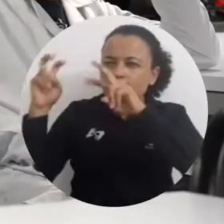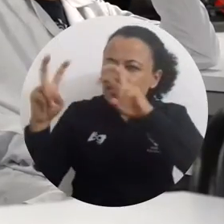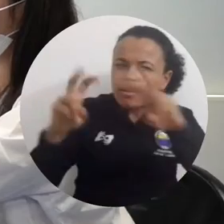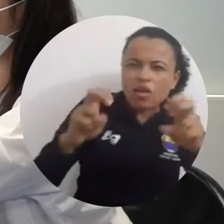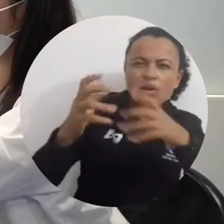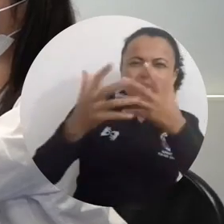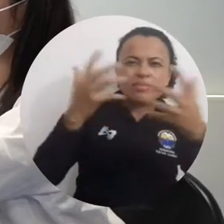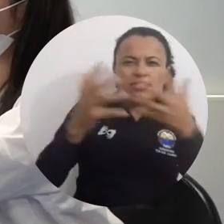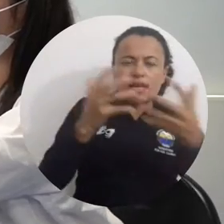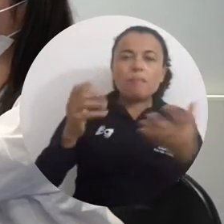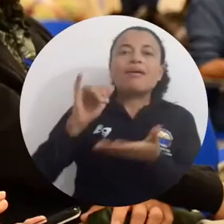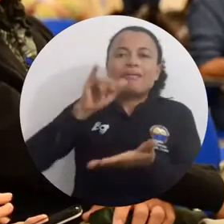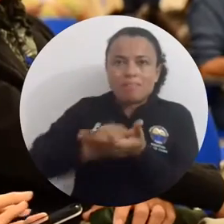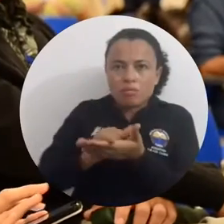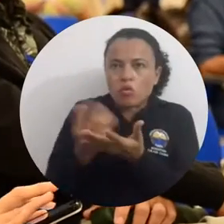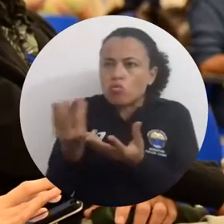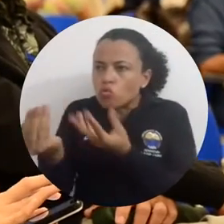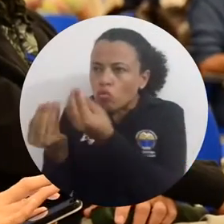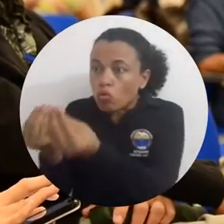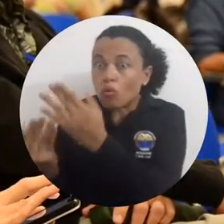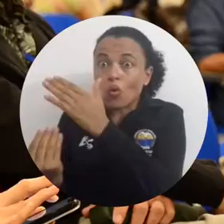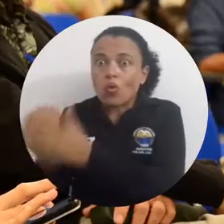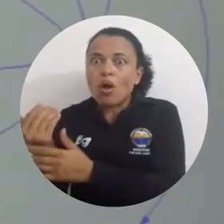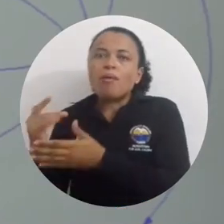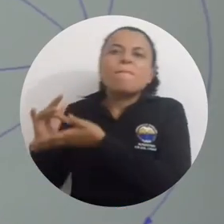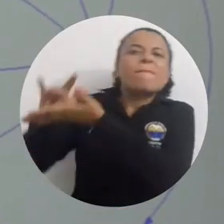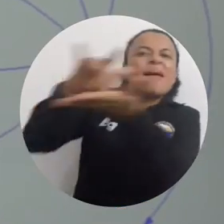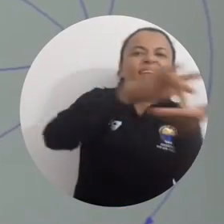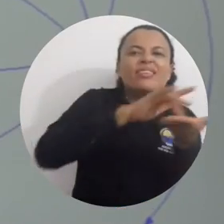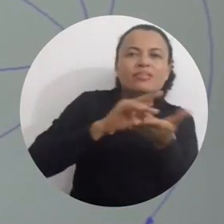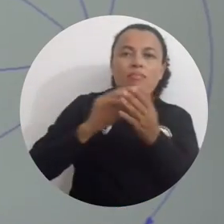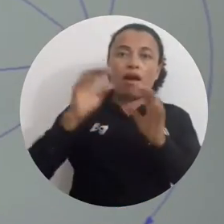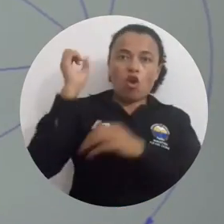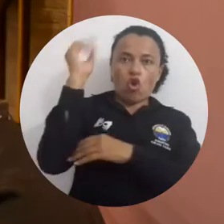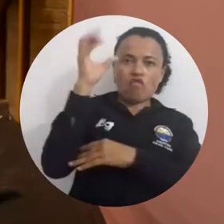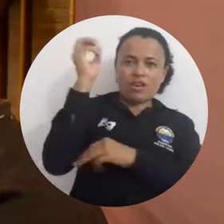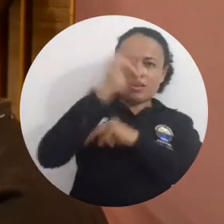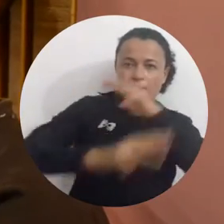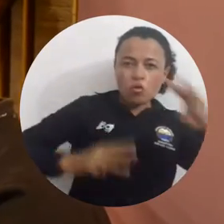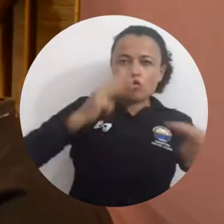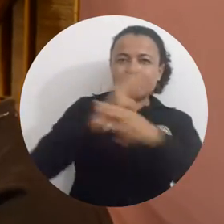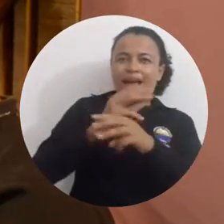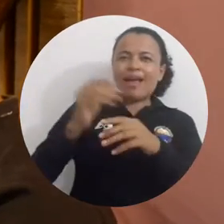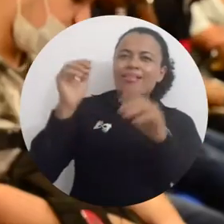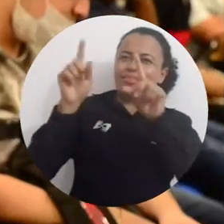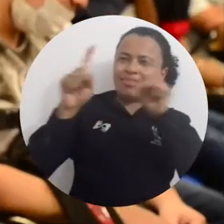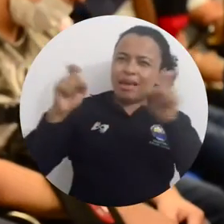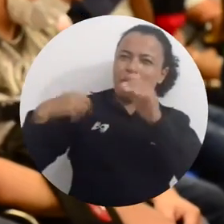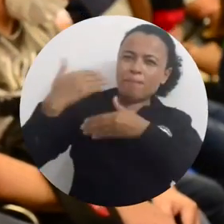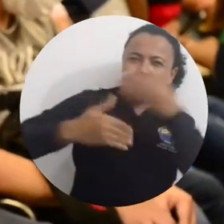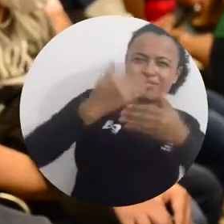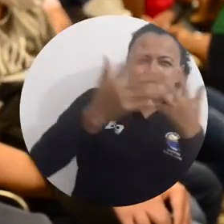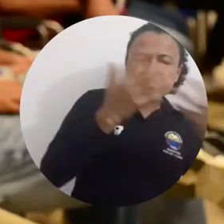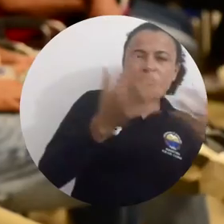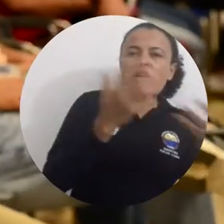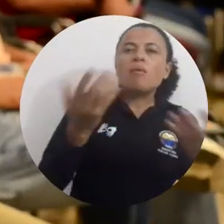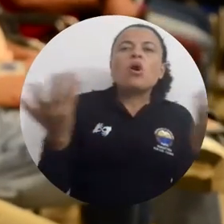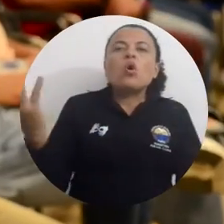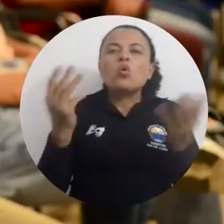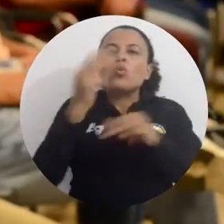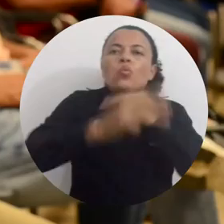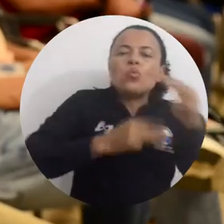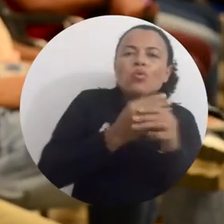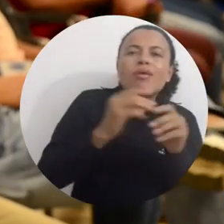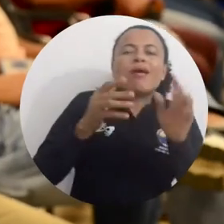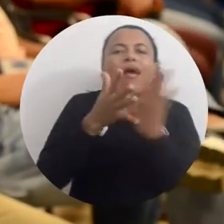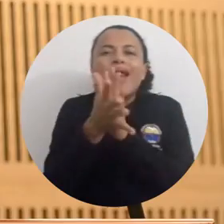sistémicos y conformar un semillero para participar en la Conferencia Mundial de Dinámica de Sistemas que se realiza anualmente y en el que se tratan